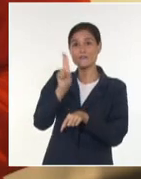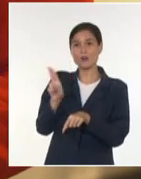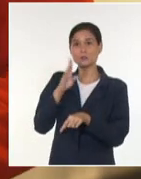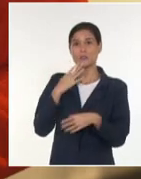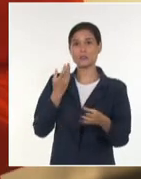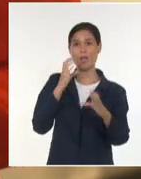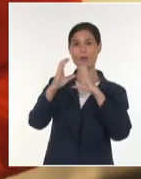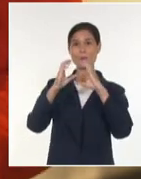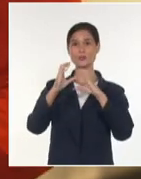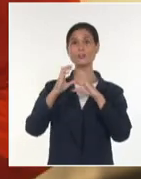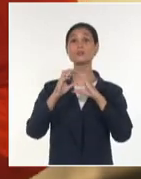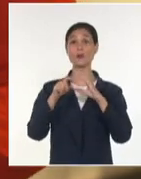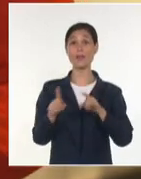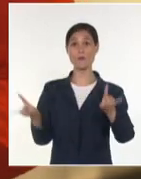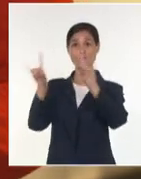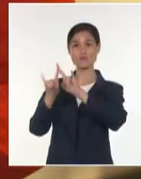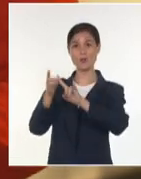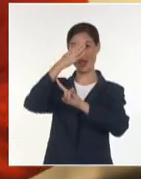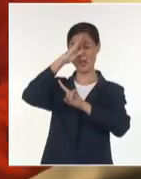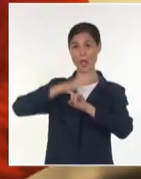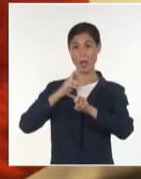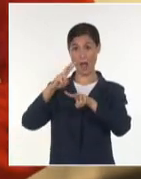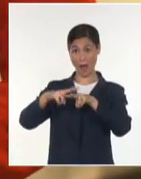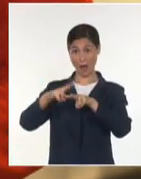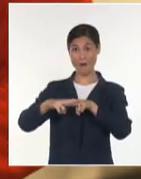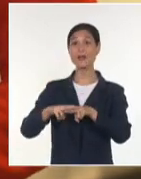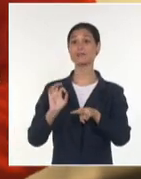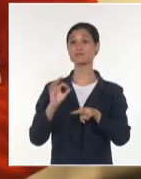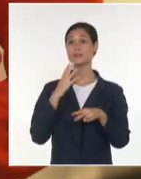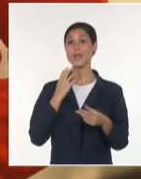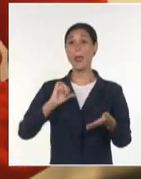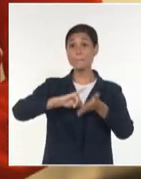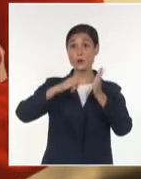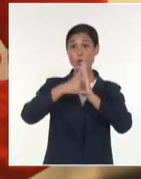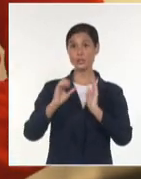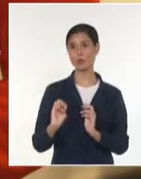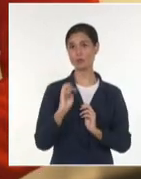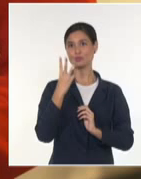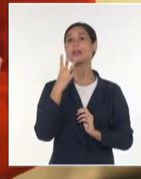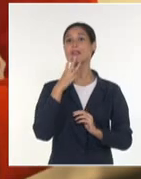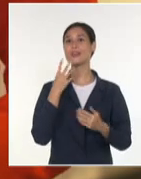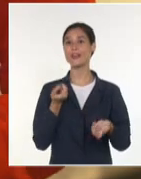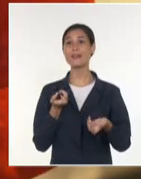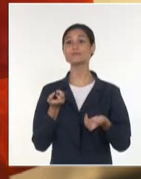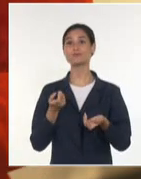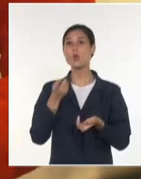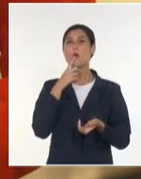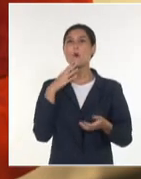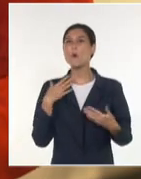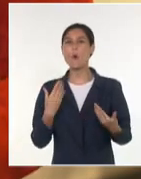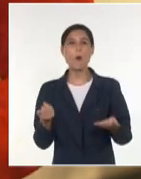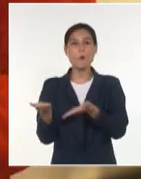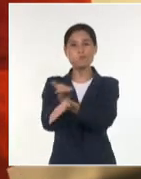Comunicación de la Universidad de La Habana, tres proyectos en el área de las ciencias sociales buscan promover saberes,